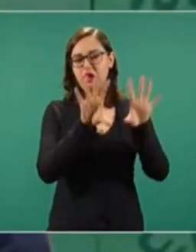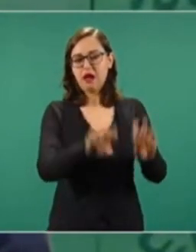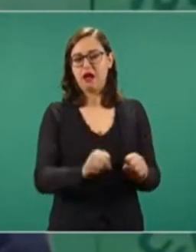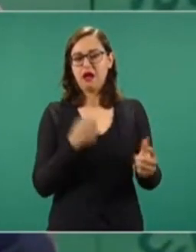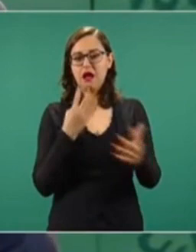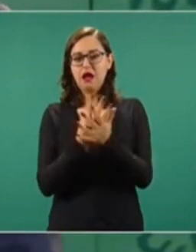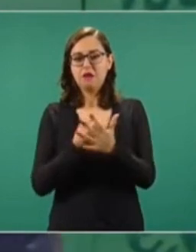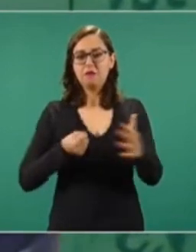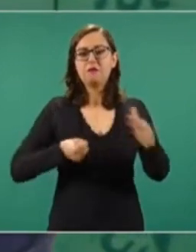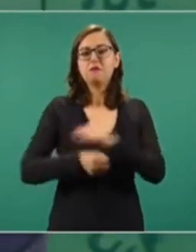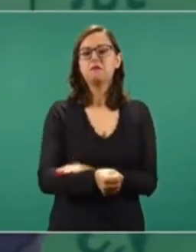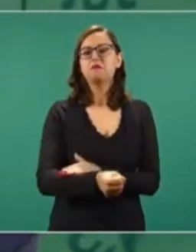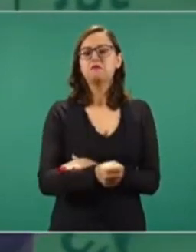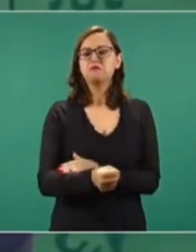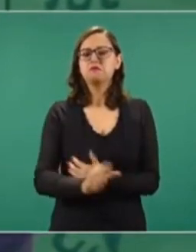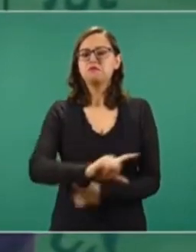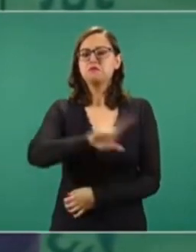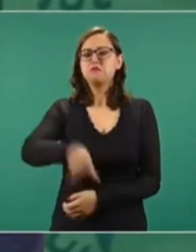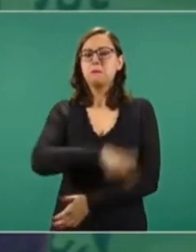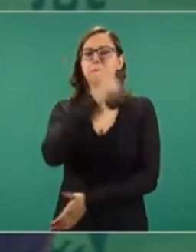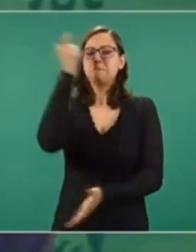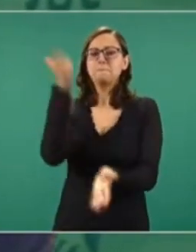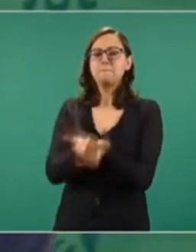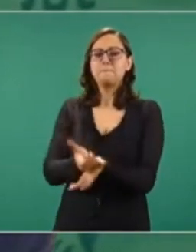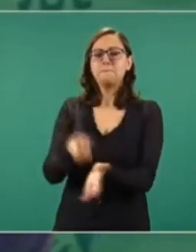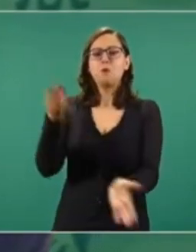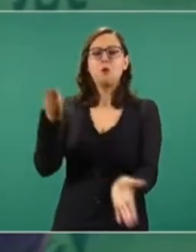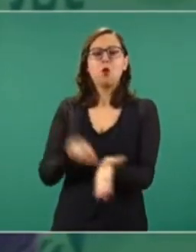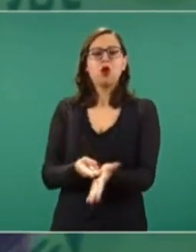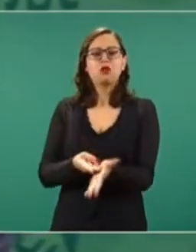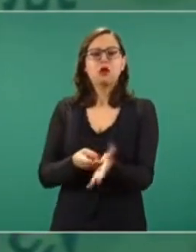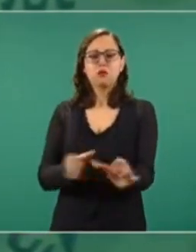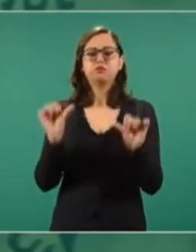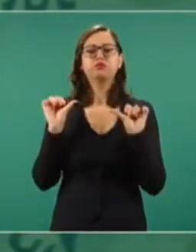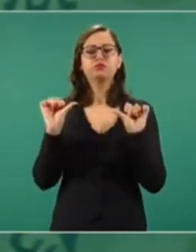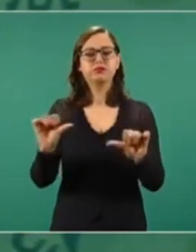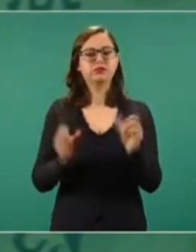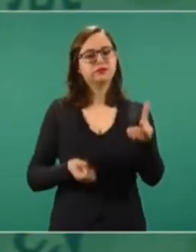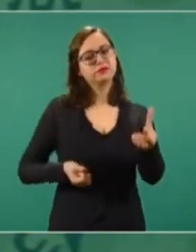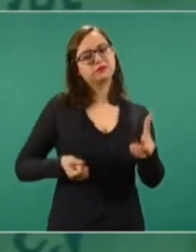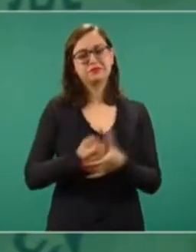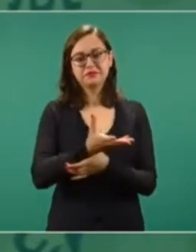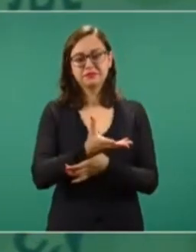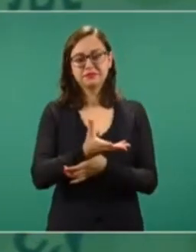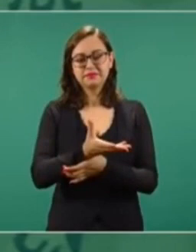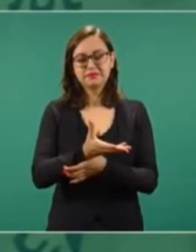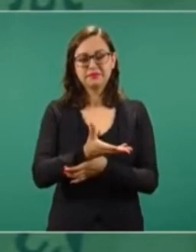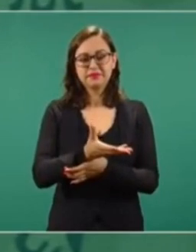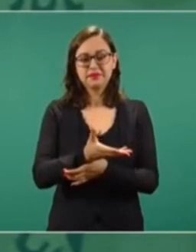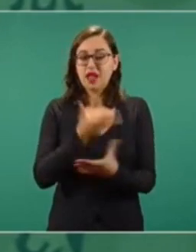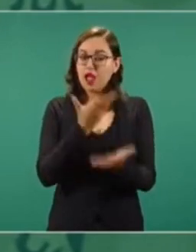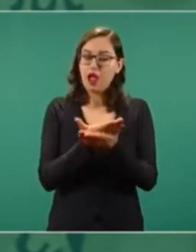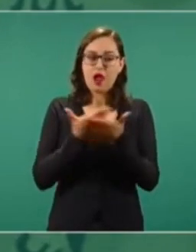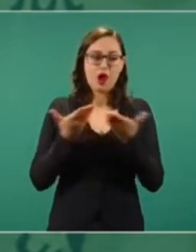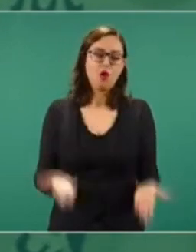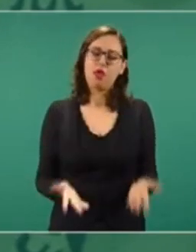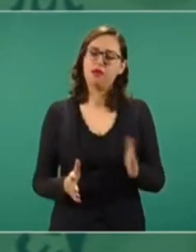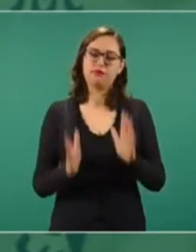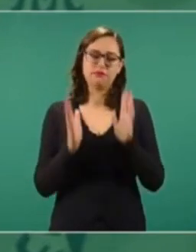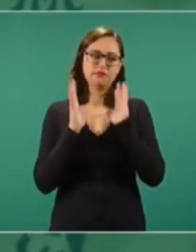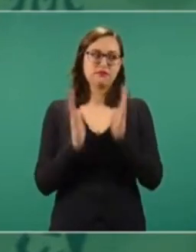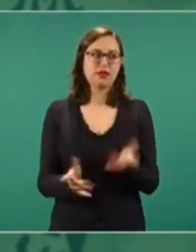Entonces, ahora no. Esa reforma también pasó por el